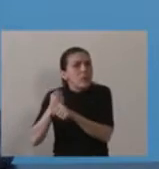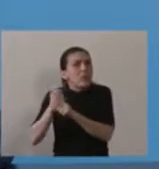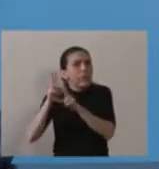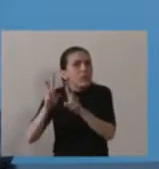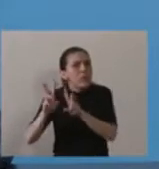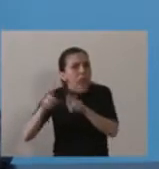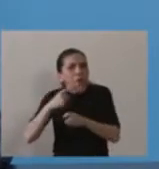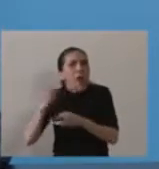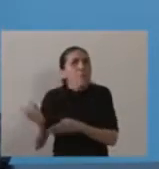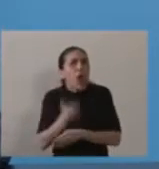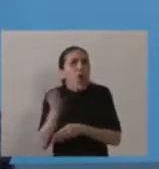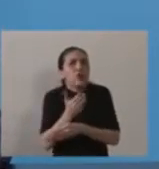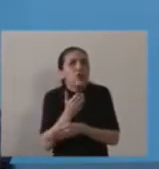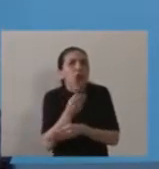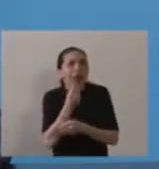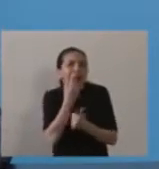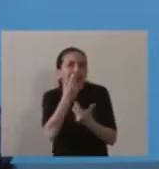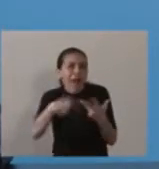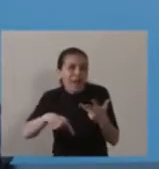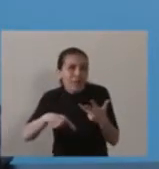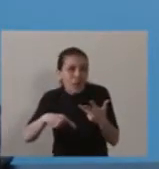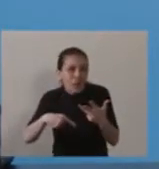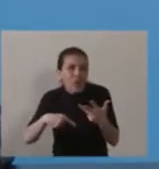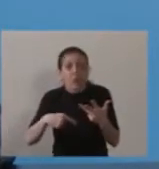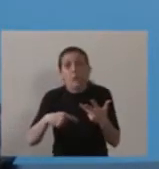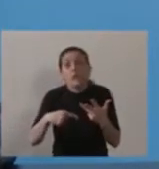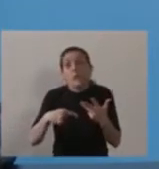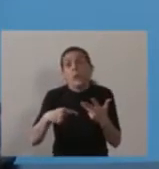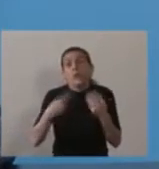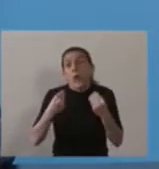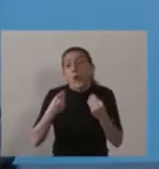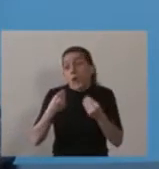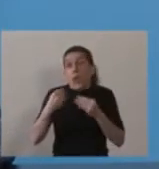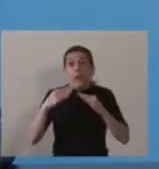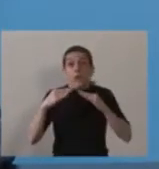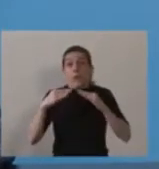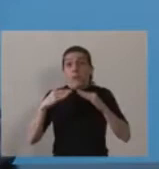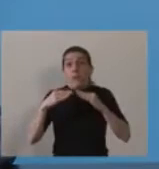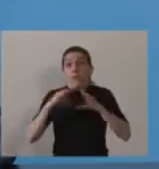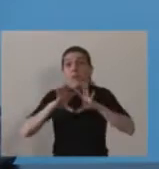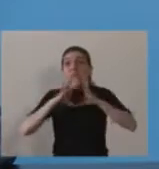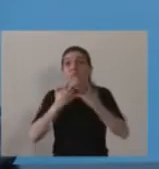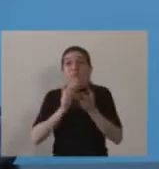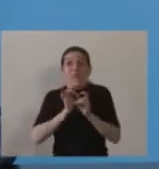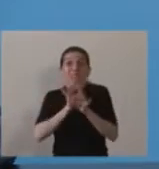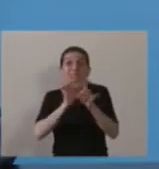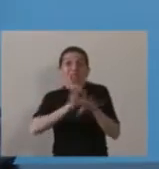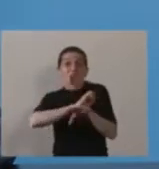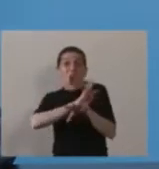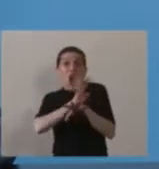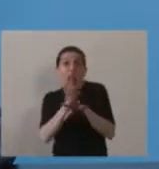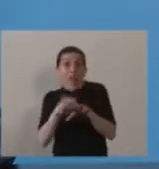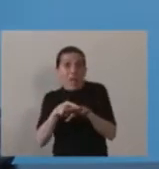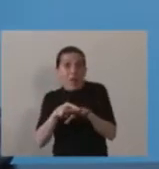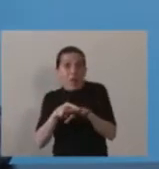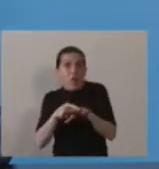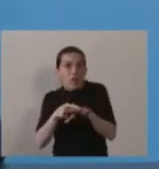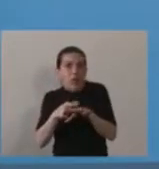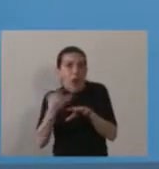de alimentos, en un momento donde pospandemia para nosotros tiene una relevancia singular todo eso.